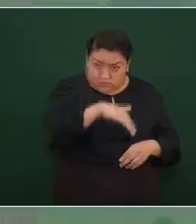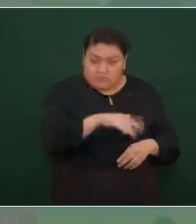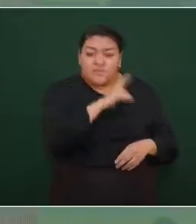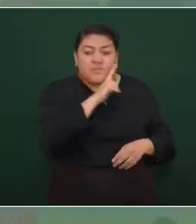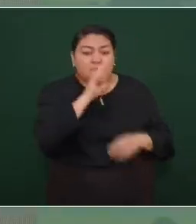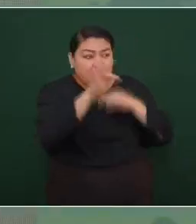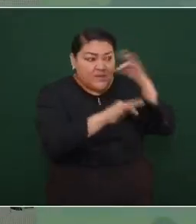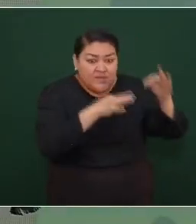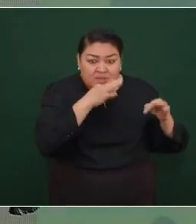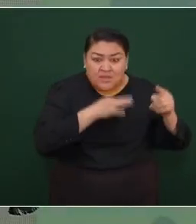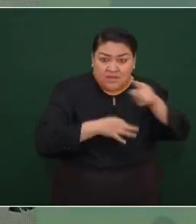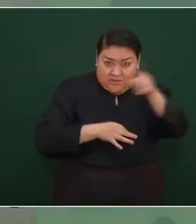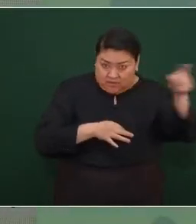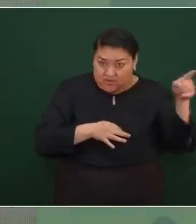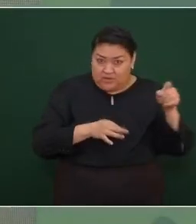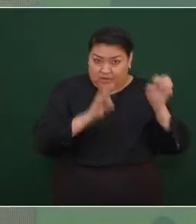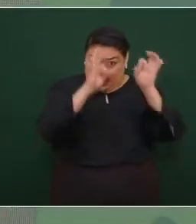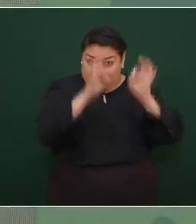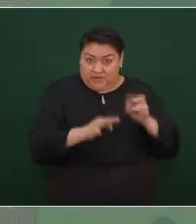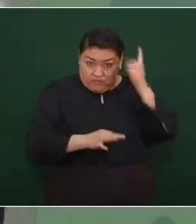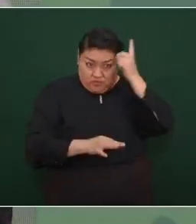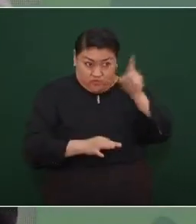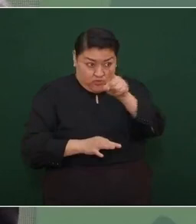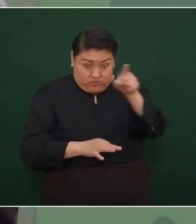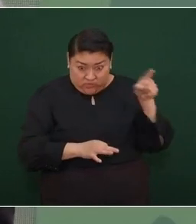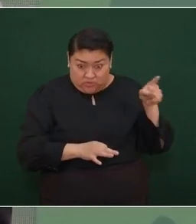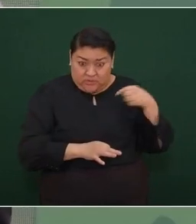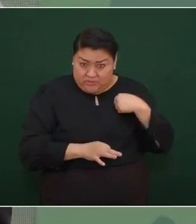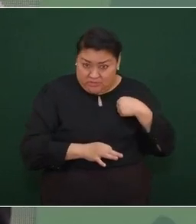pero me refiero a los dueños de los medios